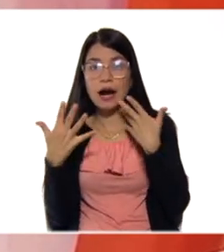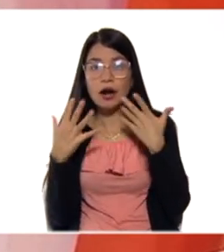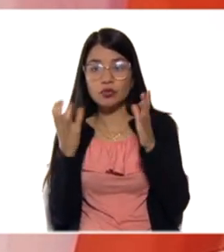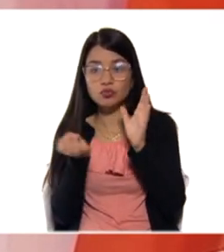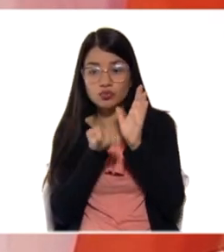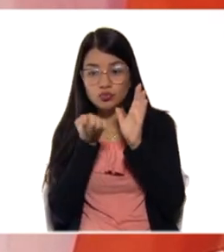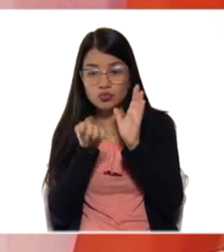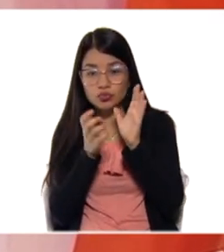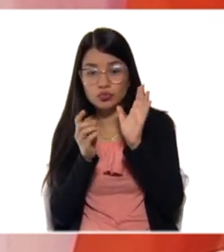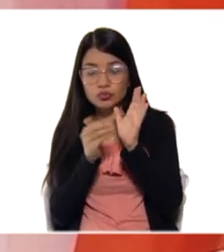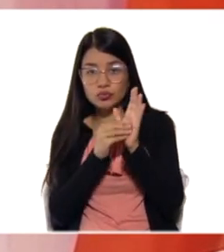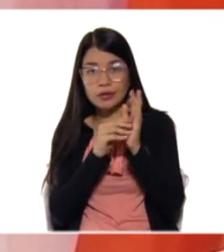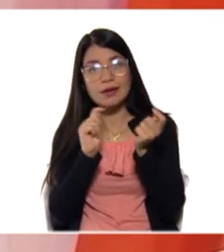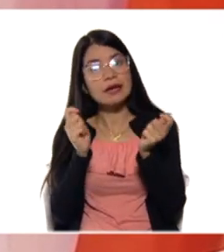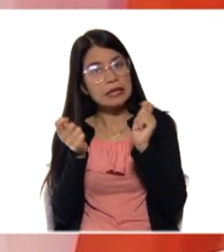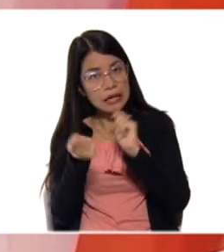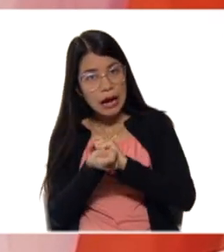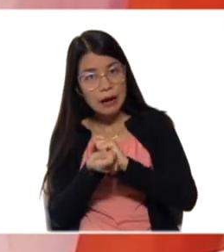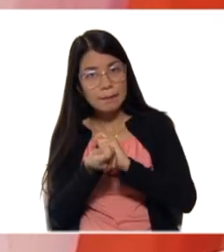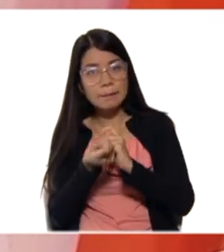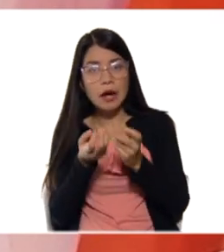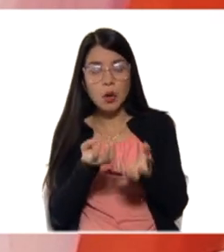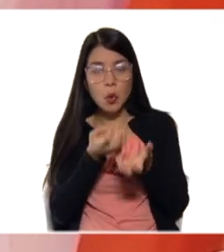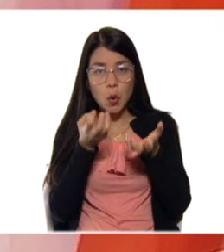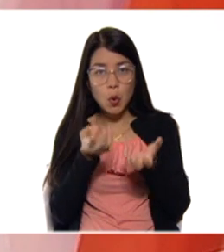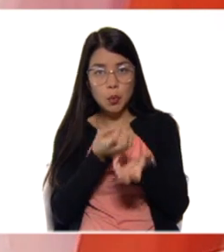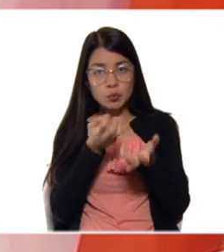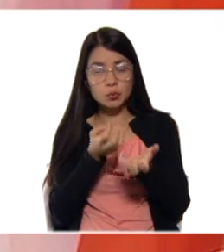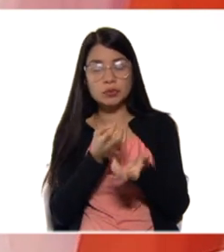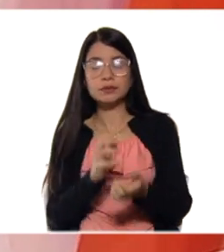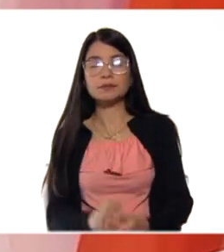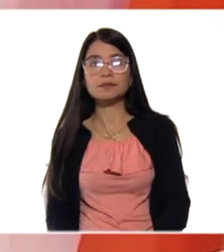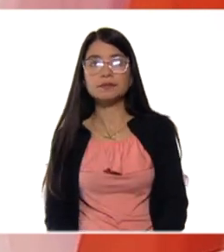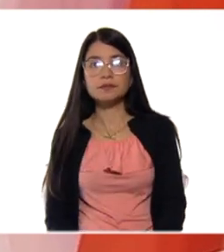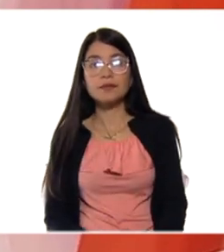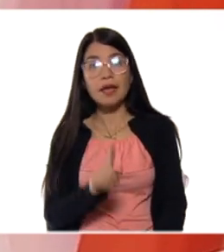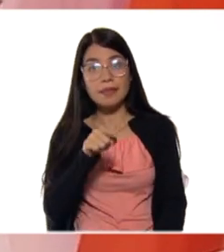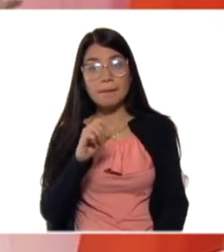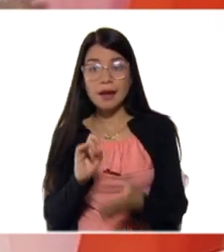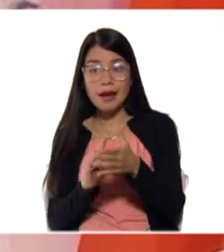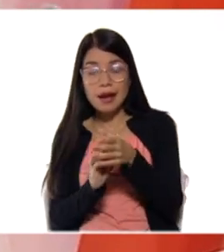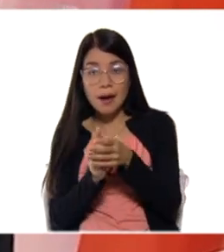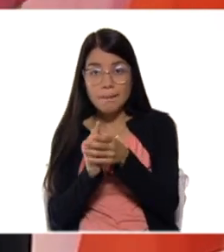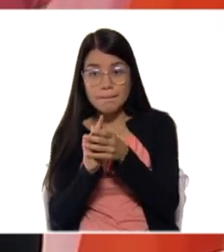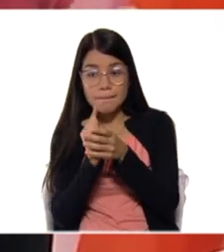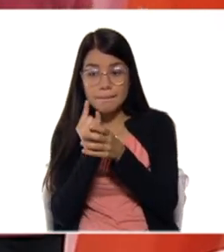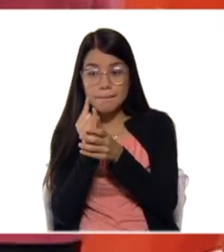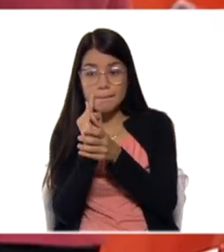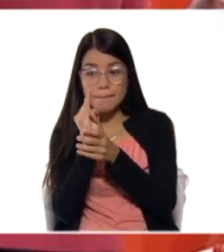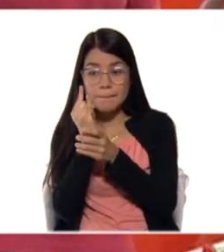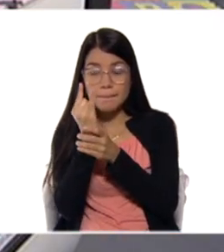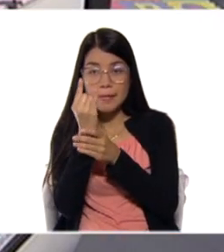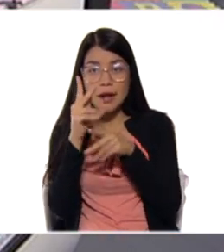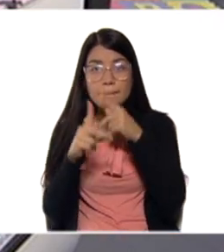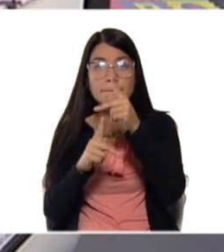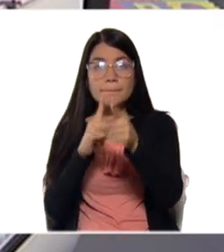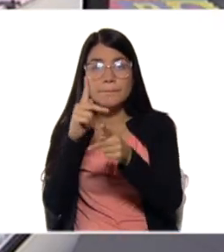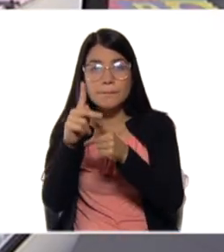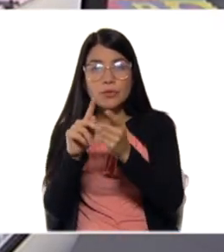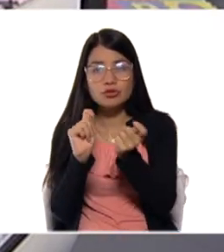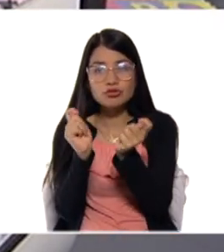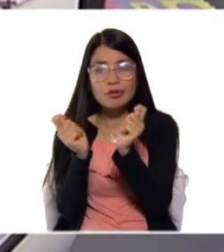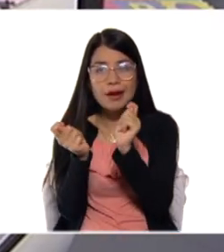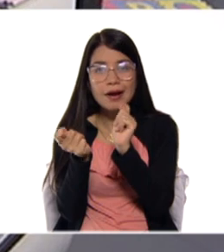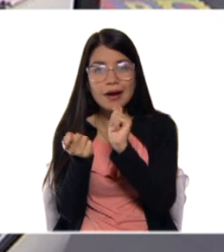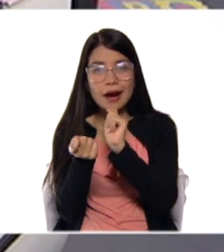se transforma en una cocción. Fotosíntesis en las plantas. Aquí tenemos nuestra planta que siempre viene